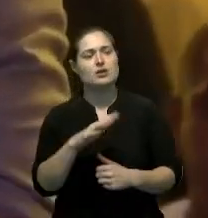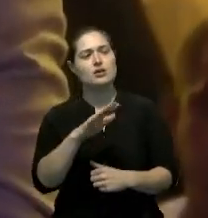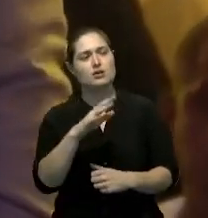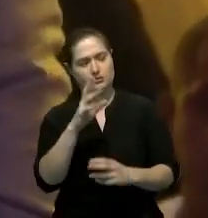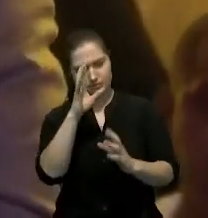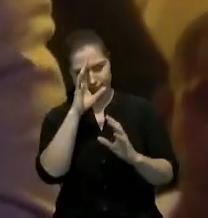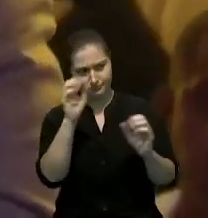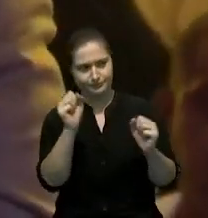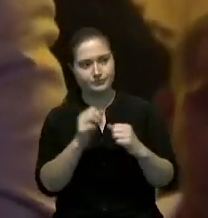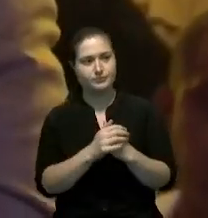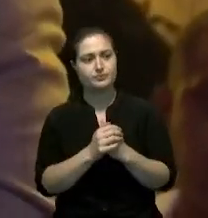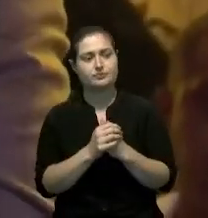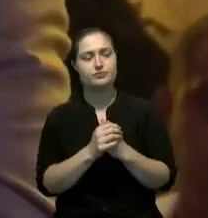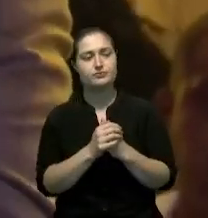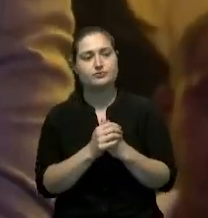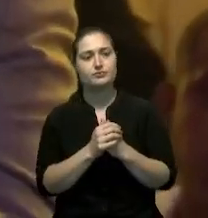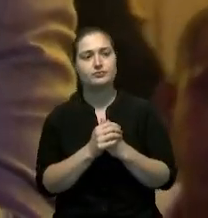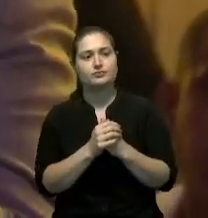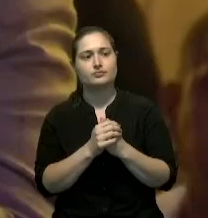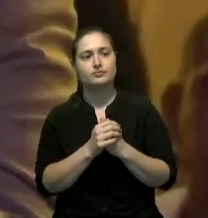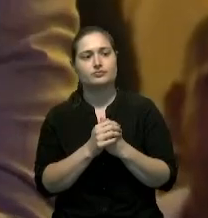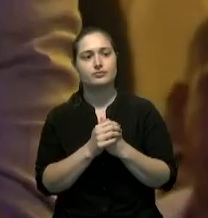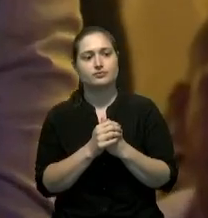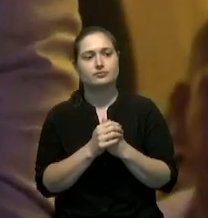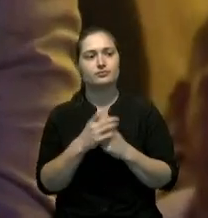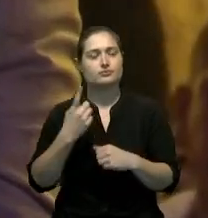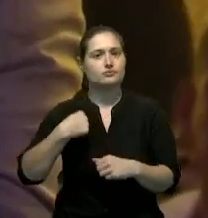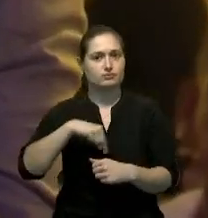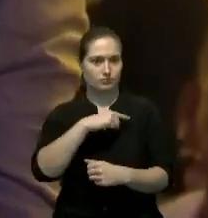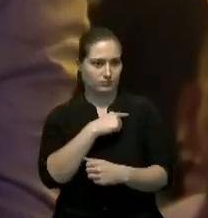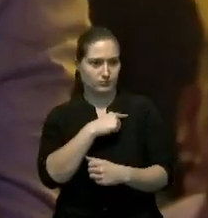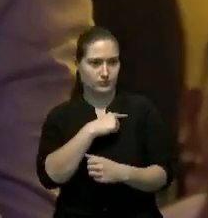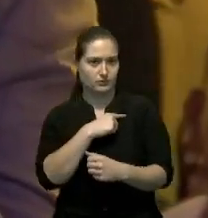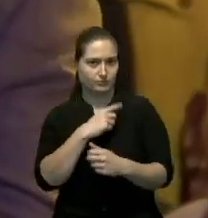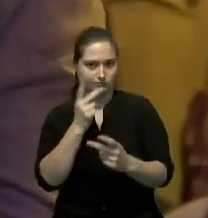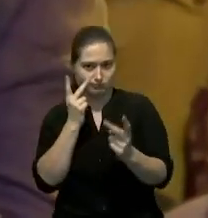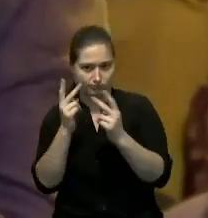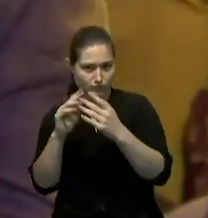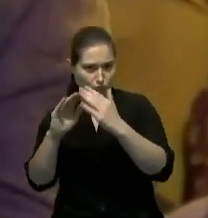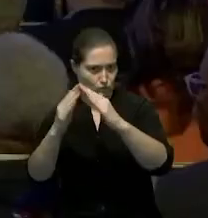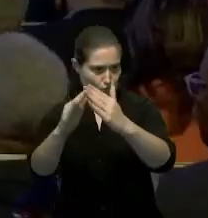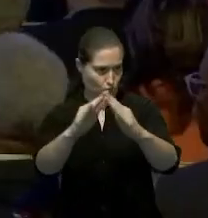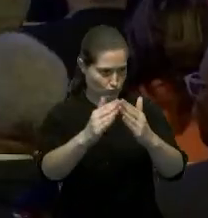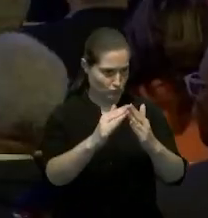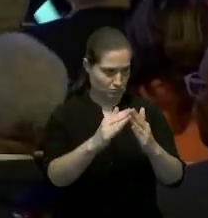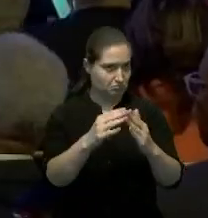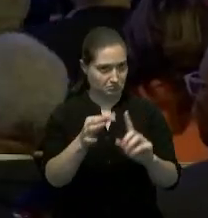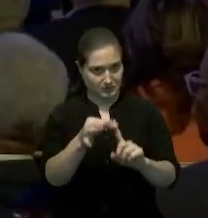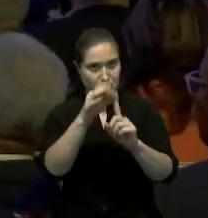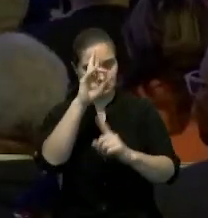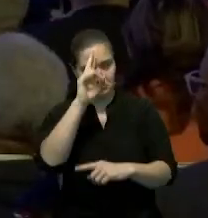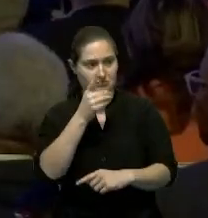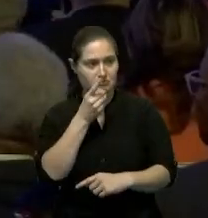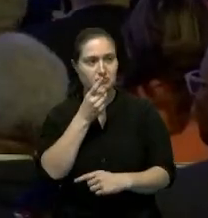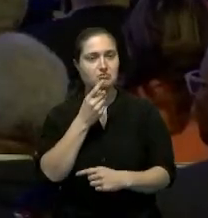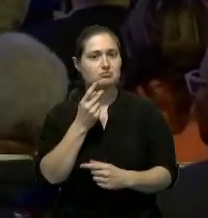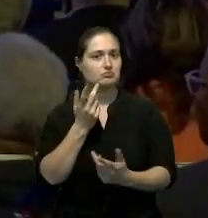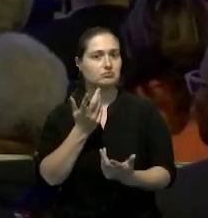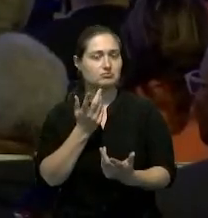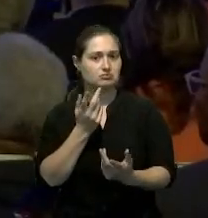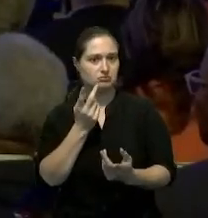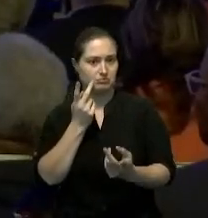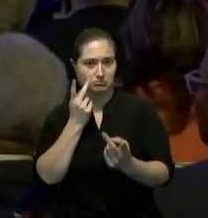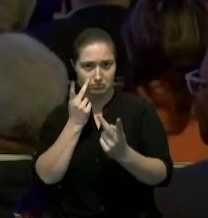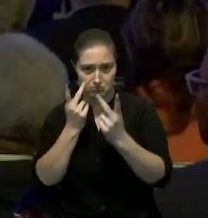juicio de valor o de valores que hemos hecho en la comunidad especialmente en la república dominicana hemos visto que usted tiene una